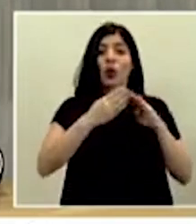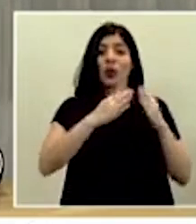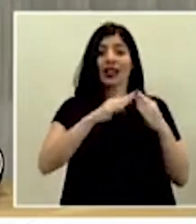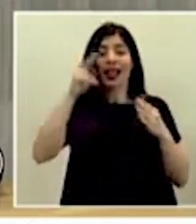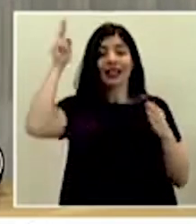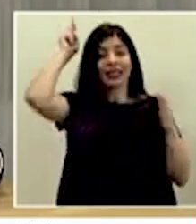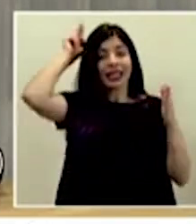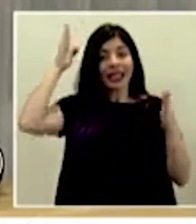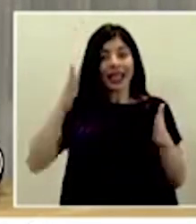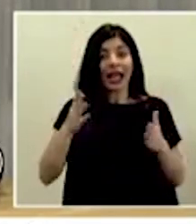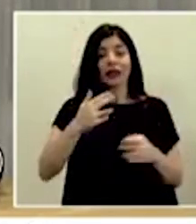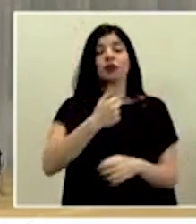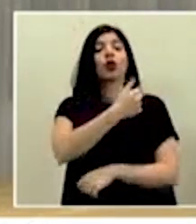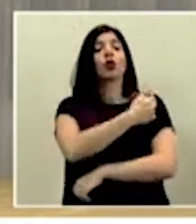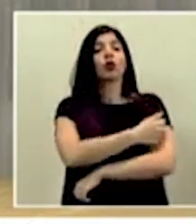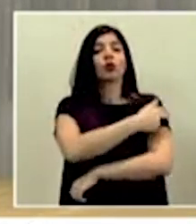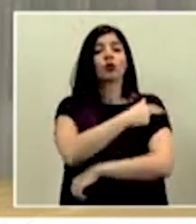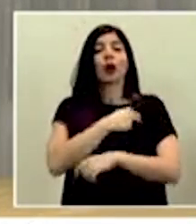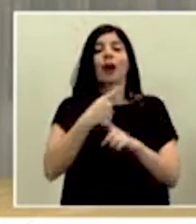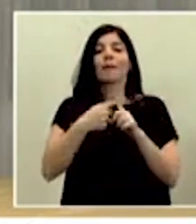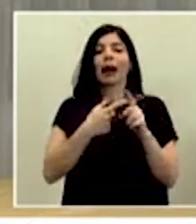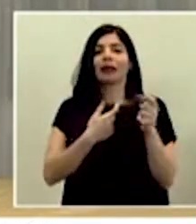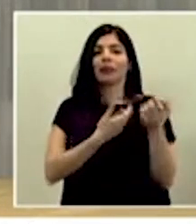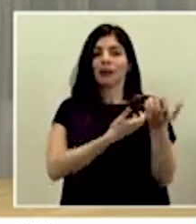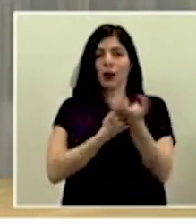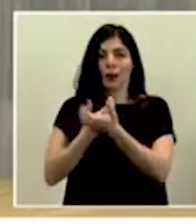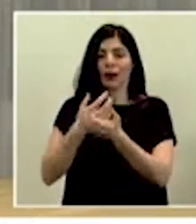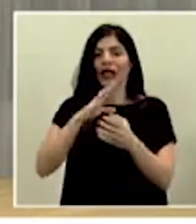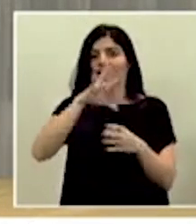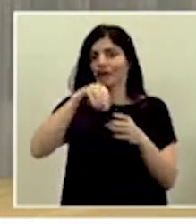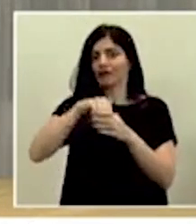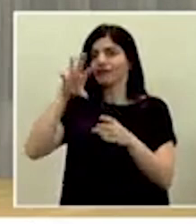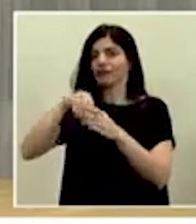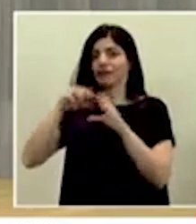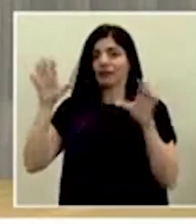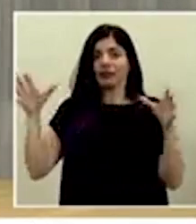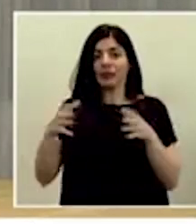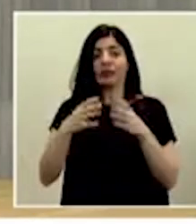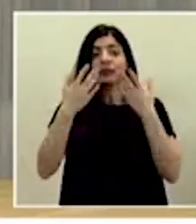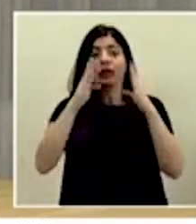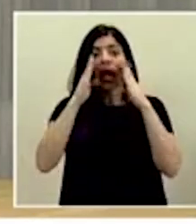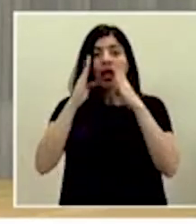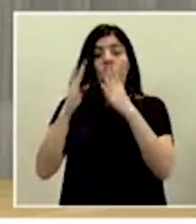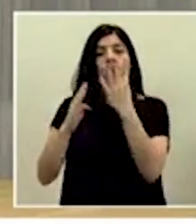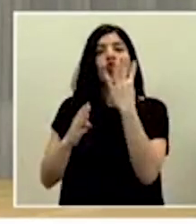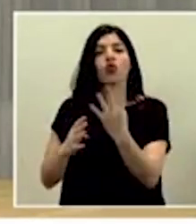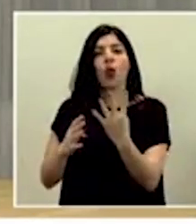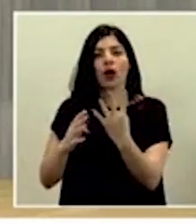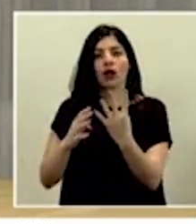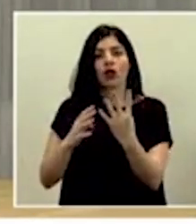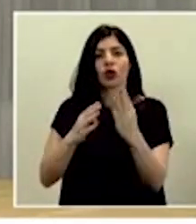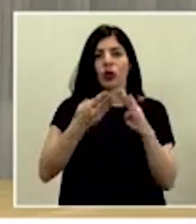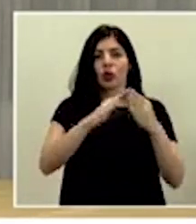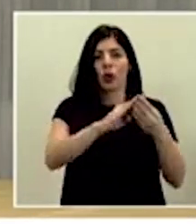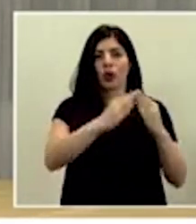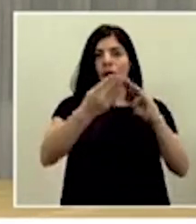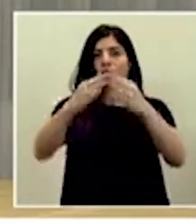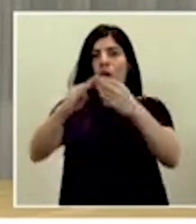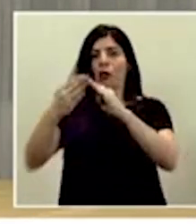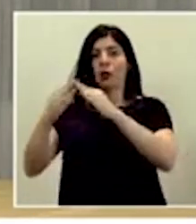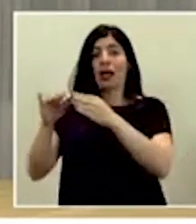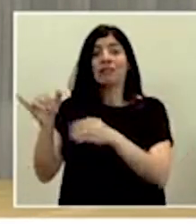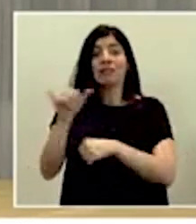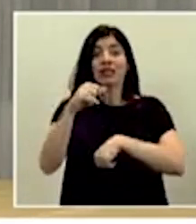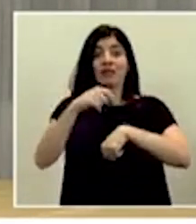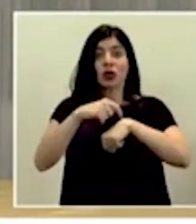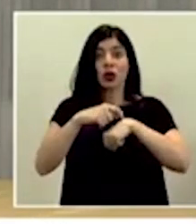Indígenas, la Cruz Roja y el Cuerpo de Bomberos. Y se atendieron cuatro poblaciones de forma simultánea,